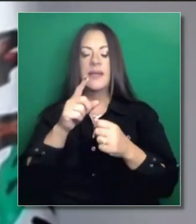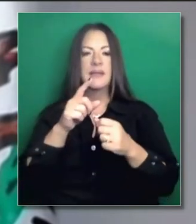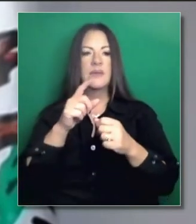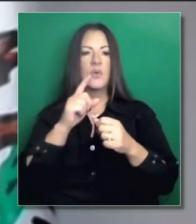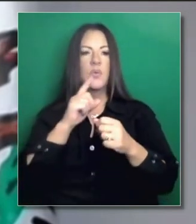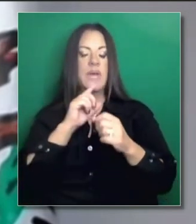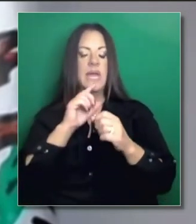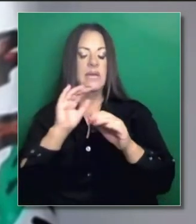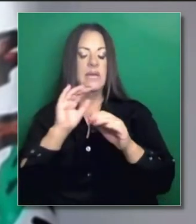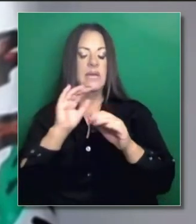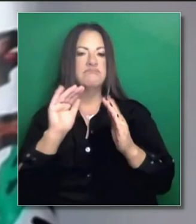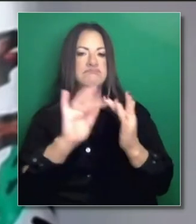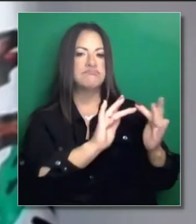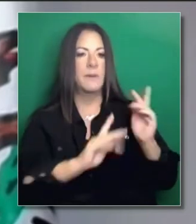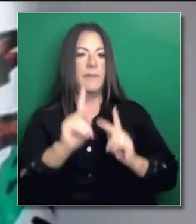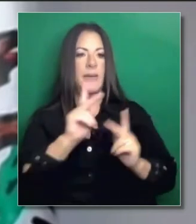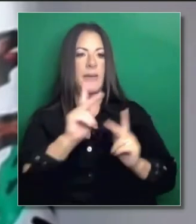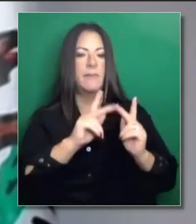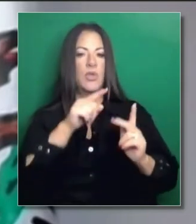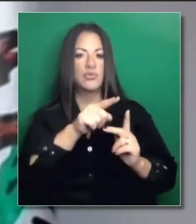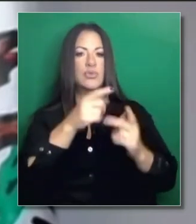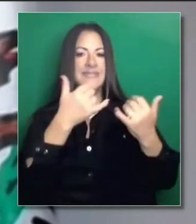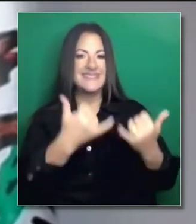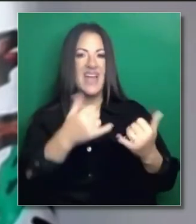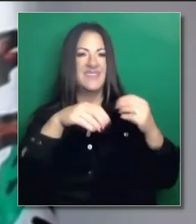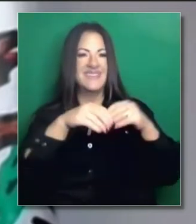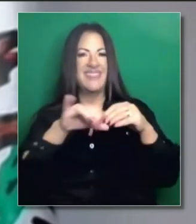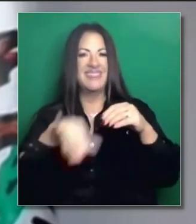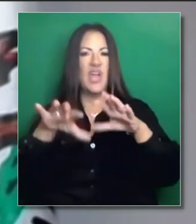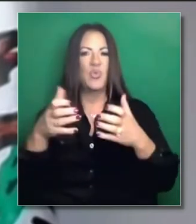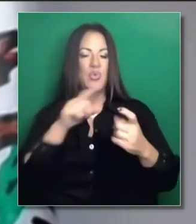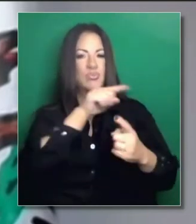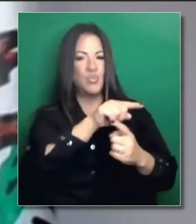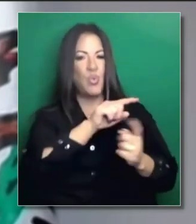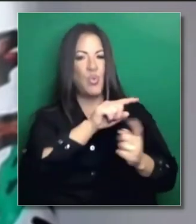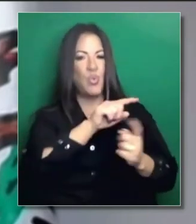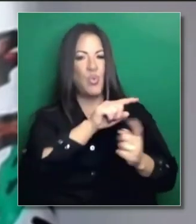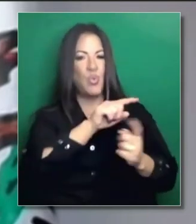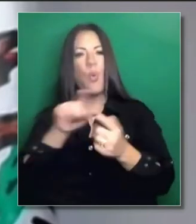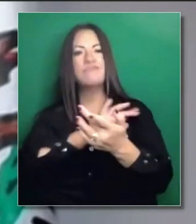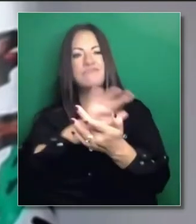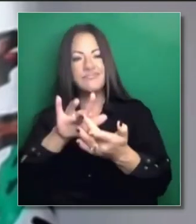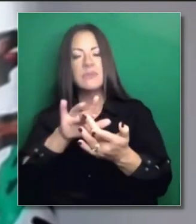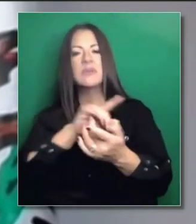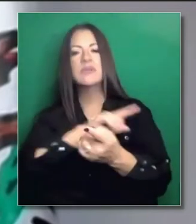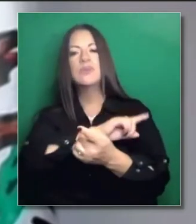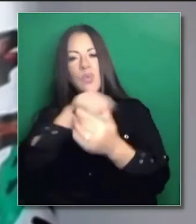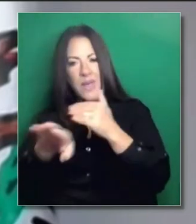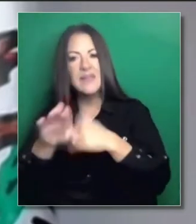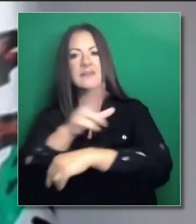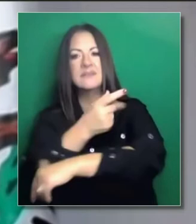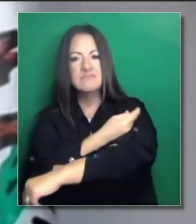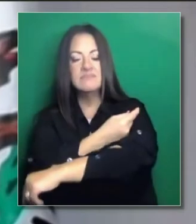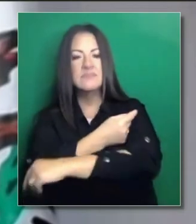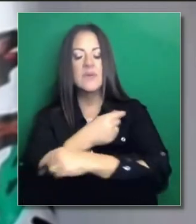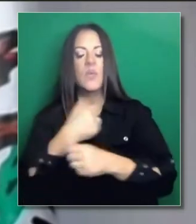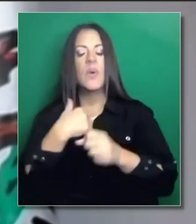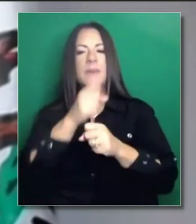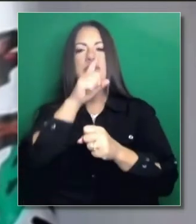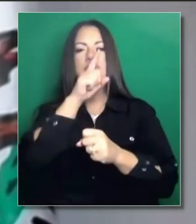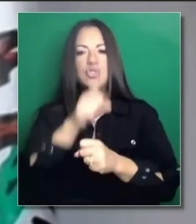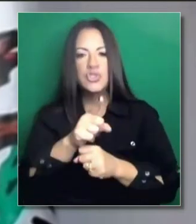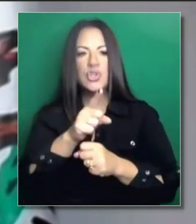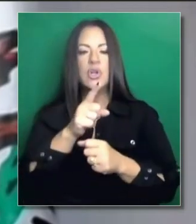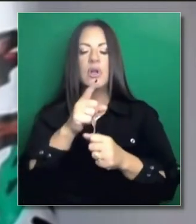las personas que están en fila en caso de que haya dosis para poder llegar a ellas. Estamos hablando de las personas más